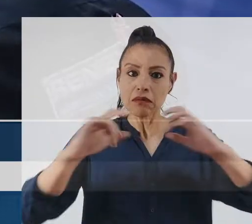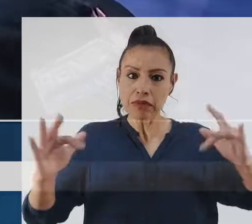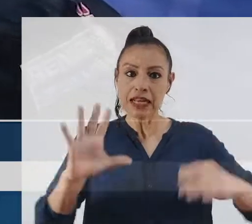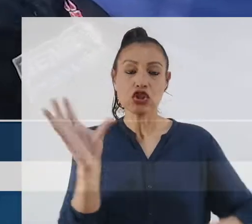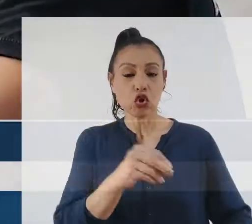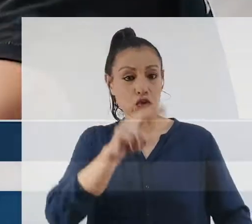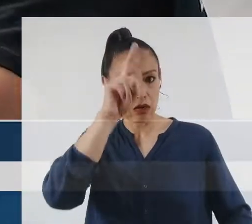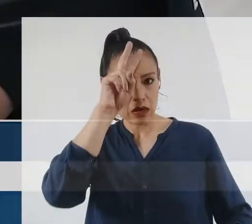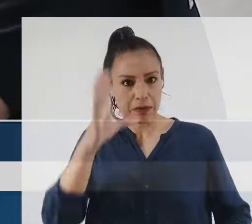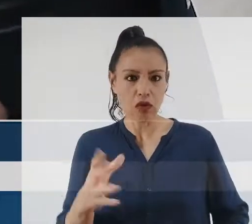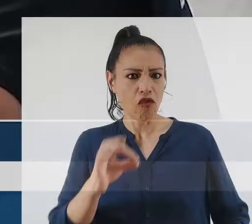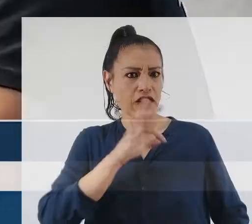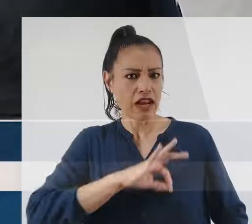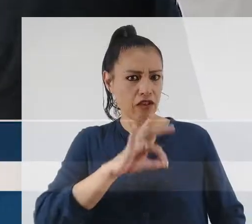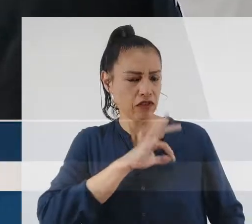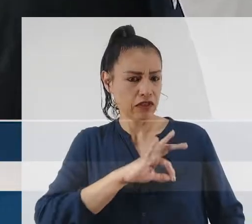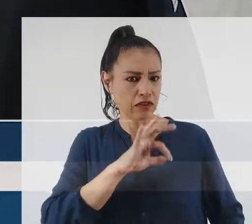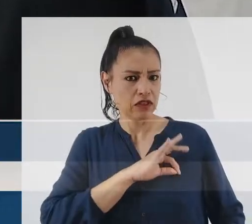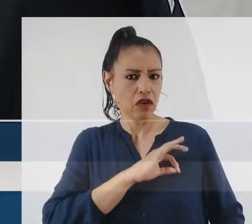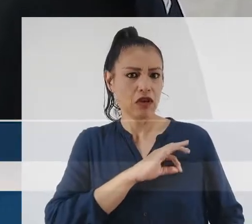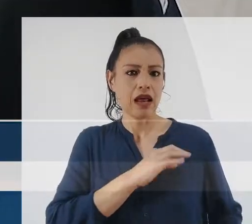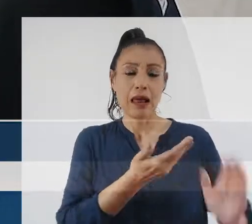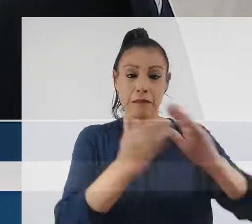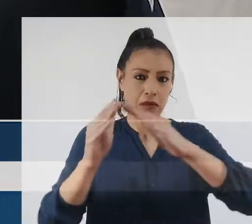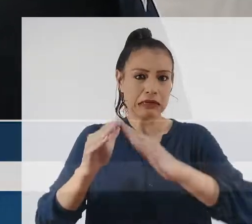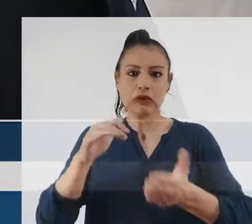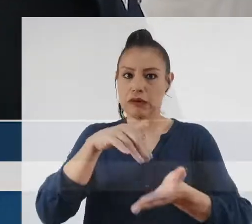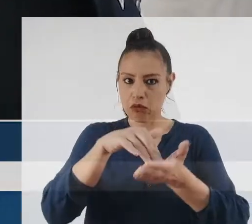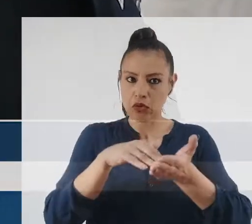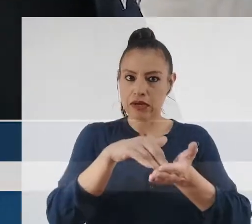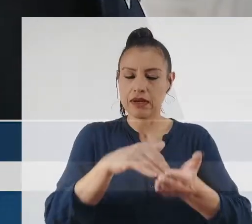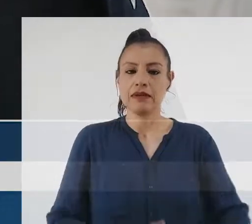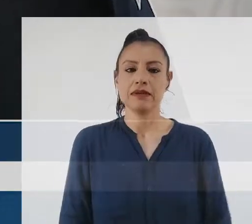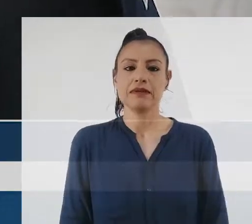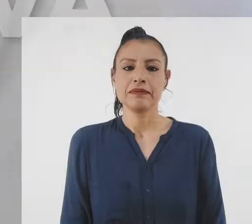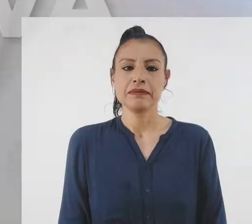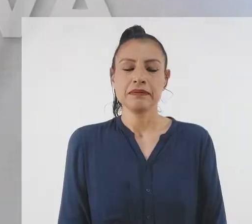nivel nacional, beneficiando a las poblaciones vulnerables.